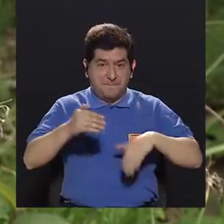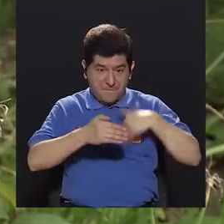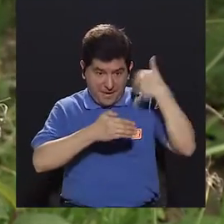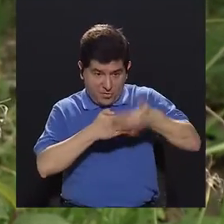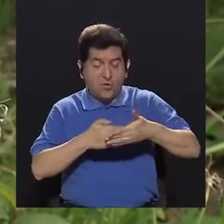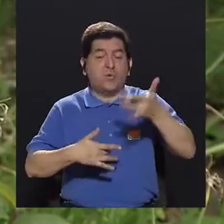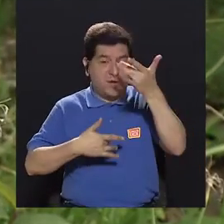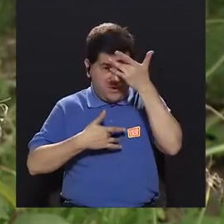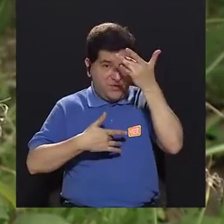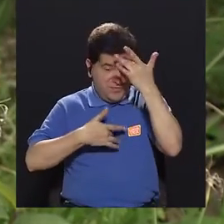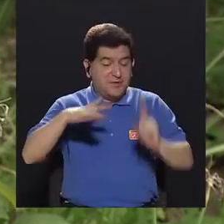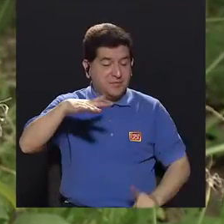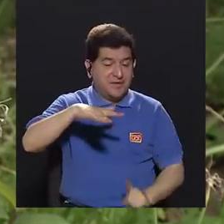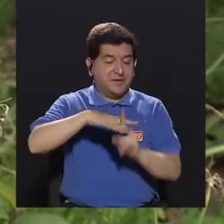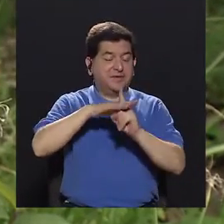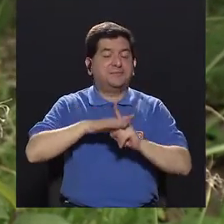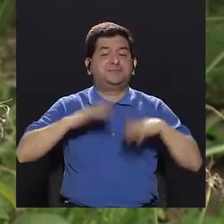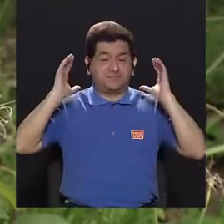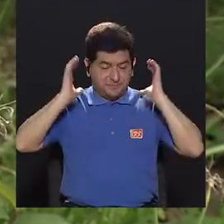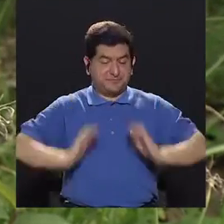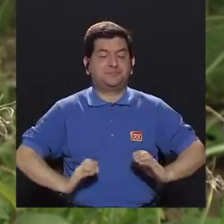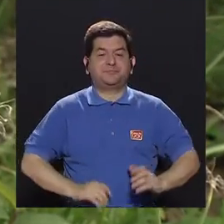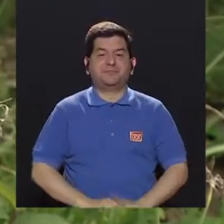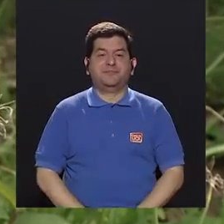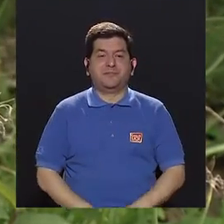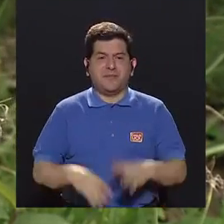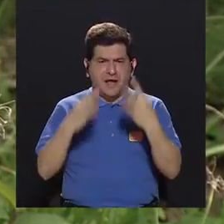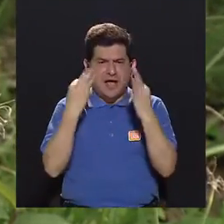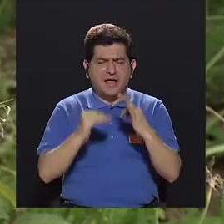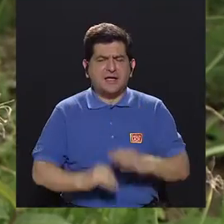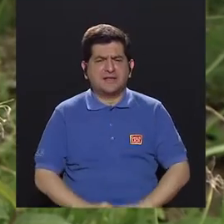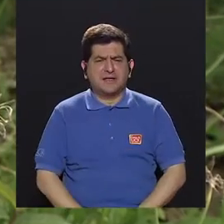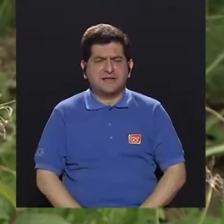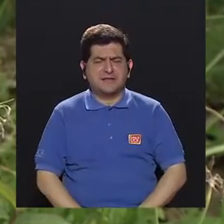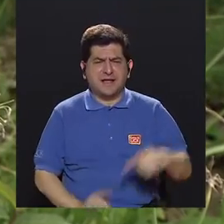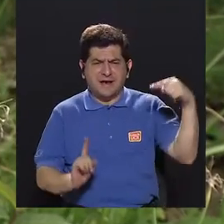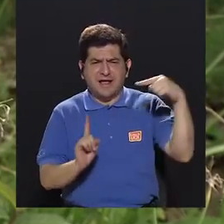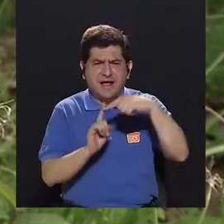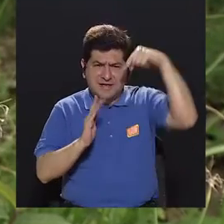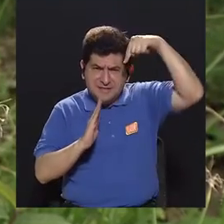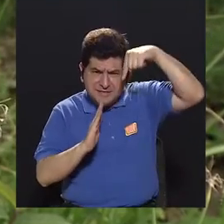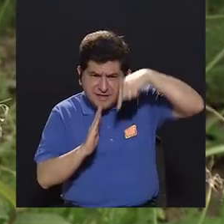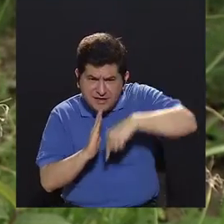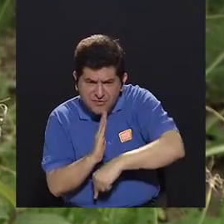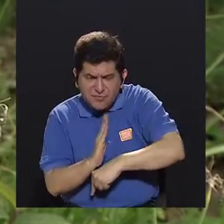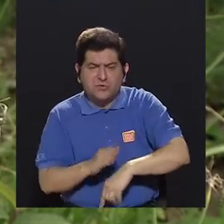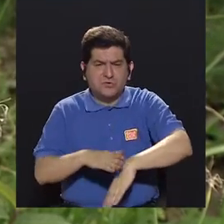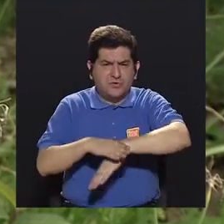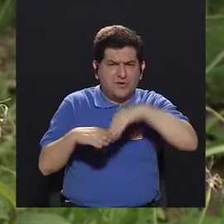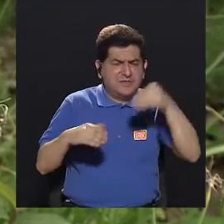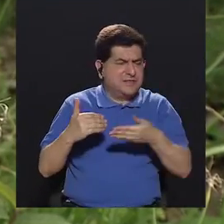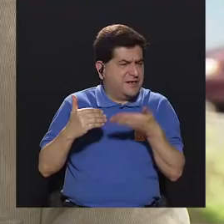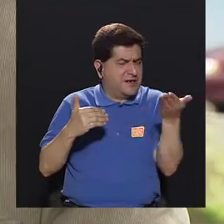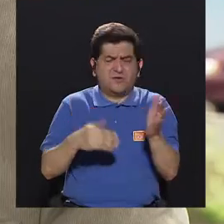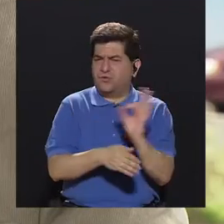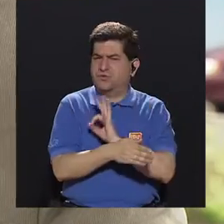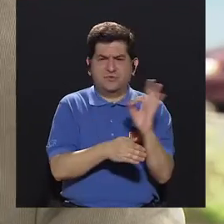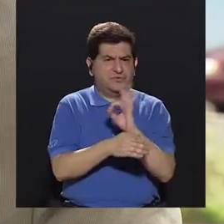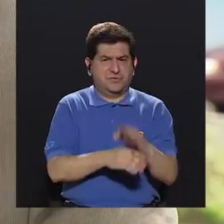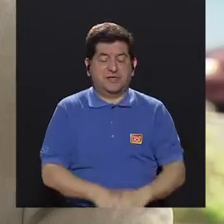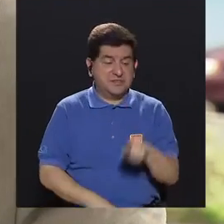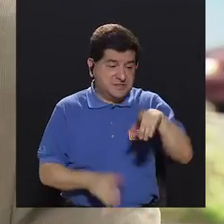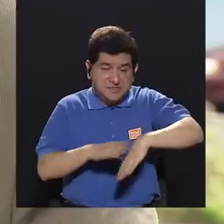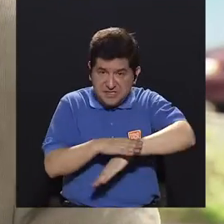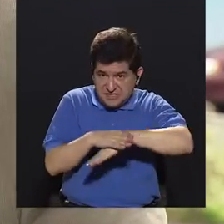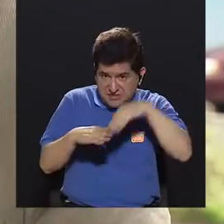después a ser una enfermedad en nuestro cuerpo. No, hay que ir a la raíz y sacar eso que ya no funciona. Entonces, si